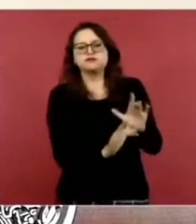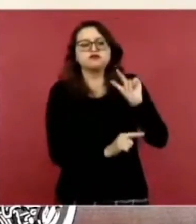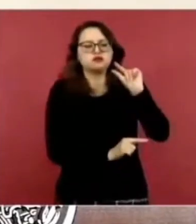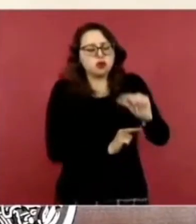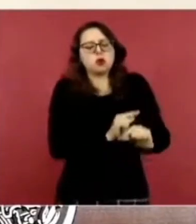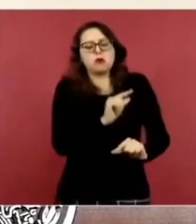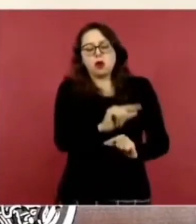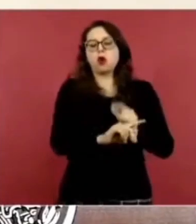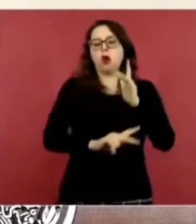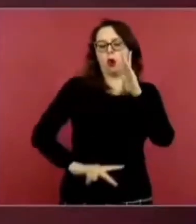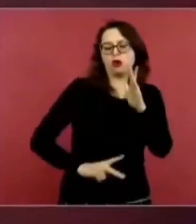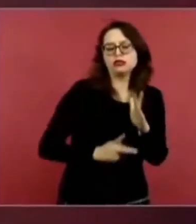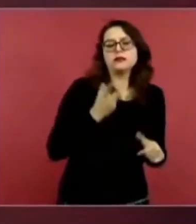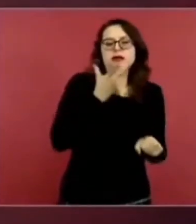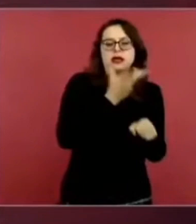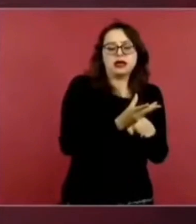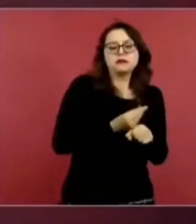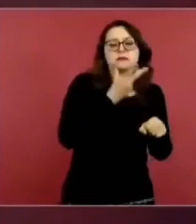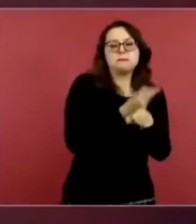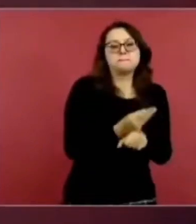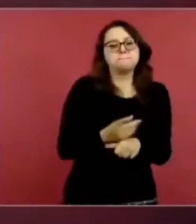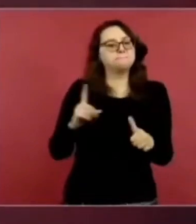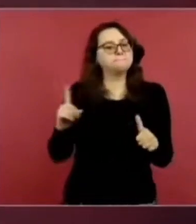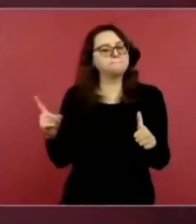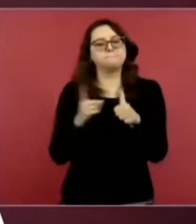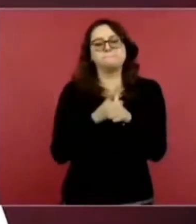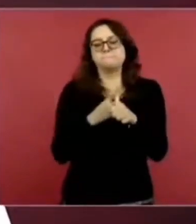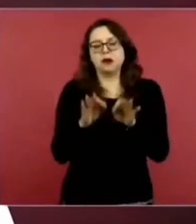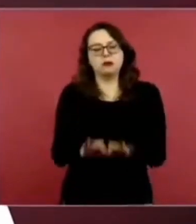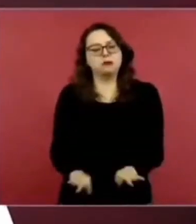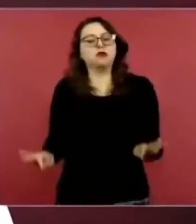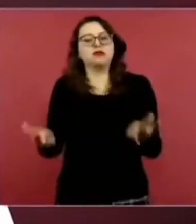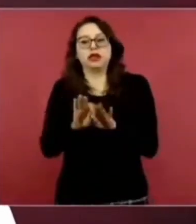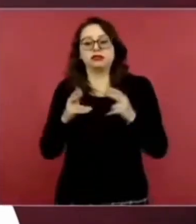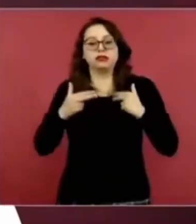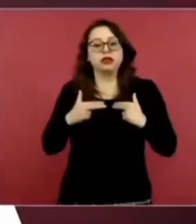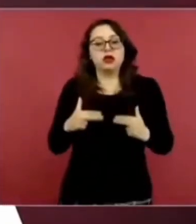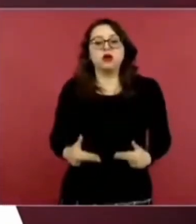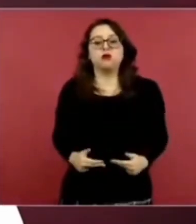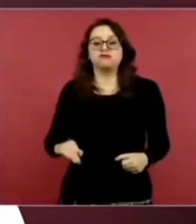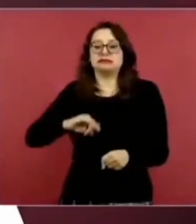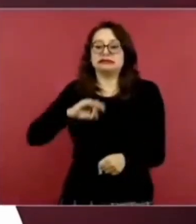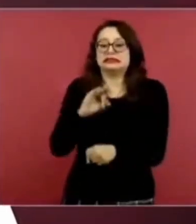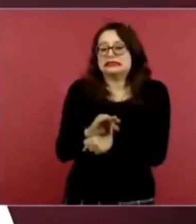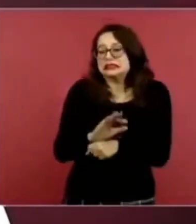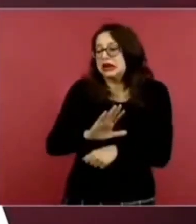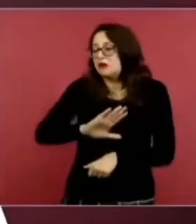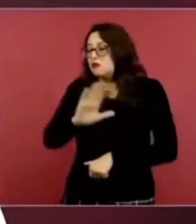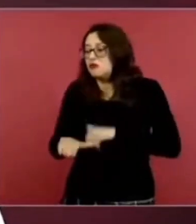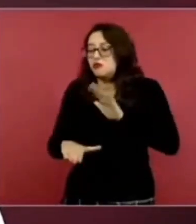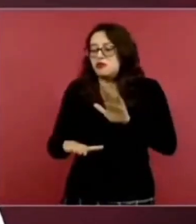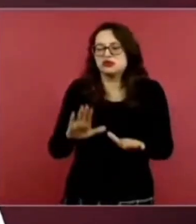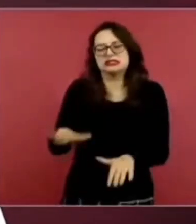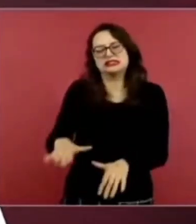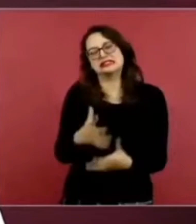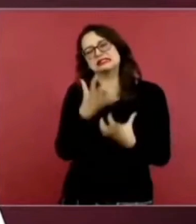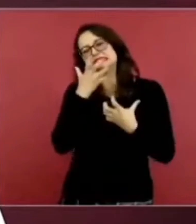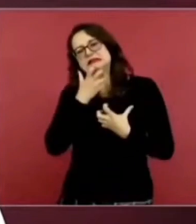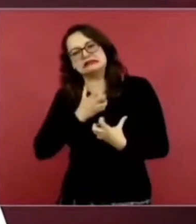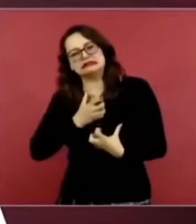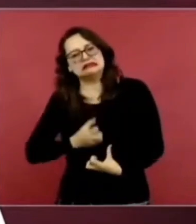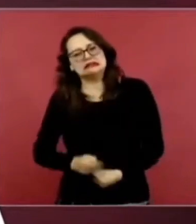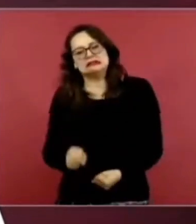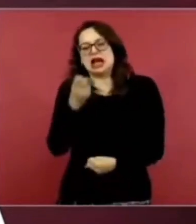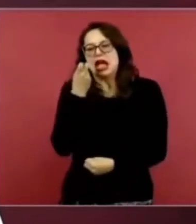a poco se irán recuperando, lo que más nos lastima, lo que más nos duele pues son estas pérdidas humanas, por